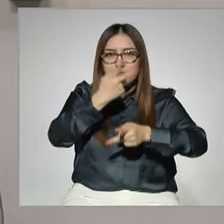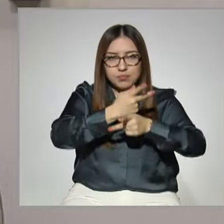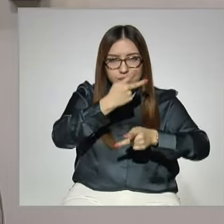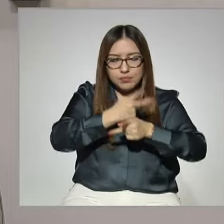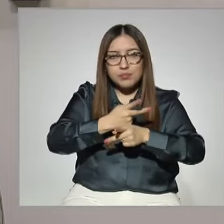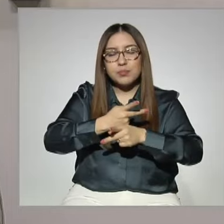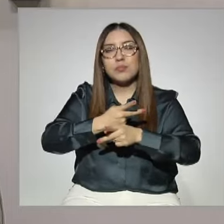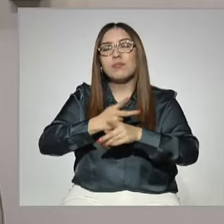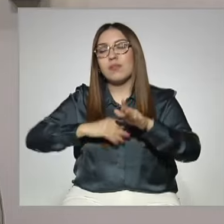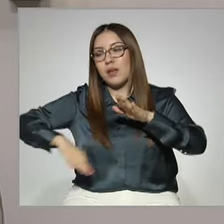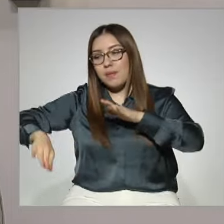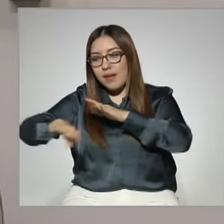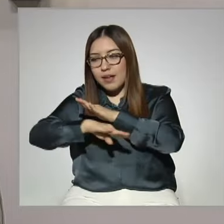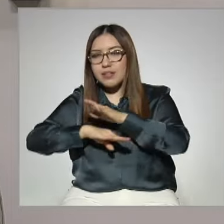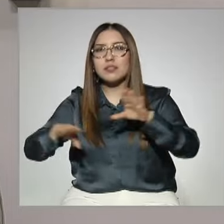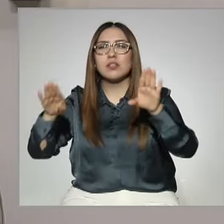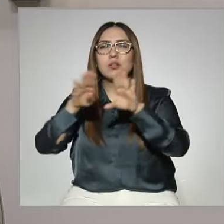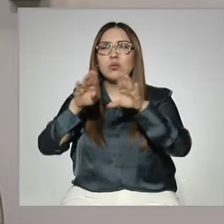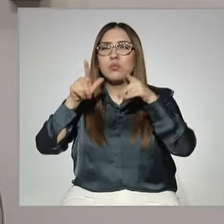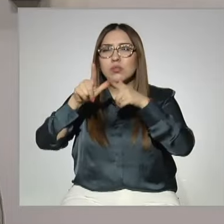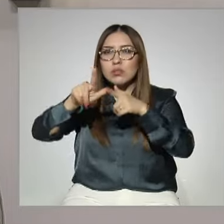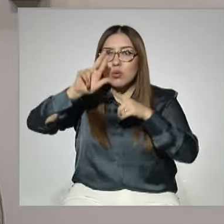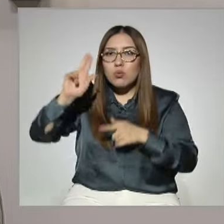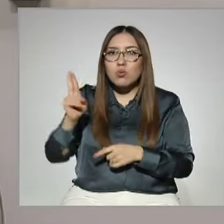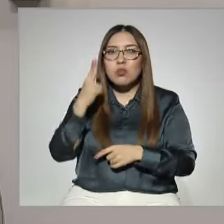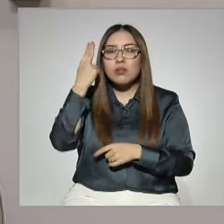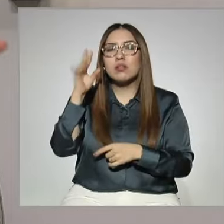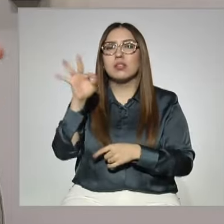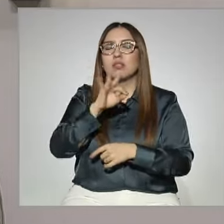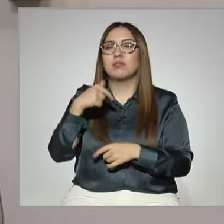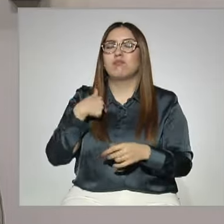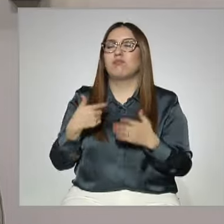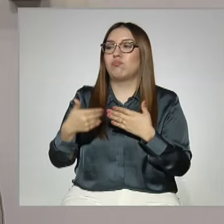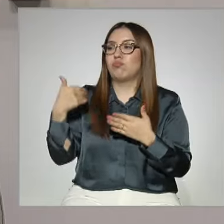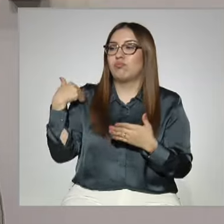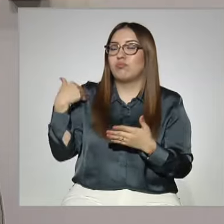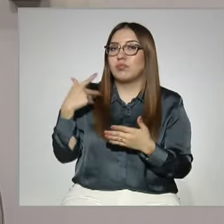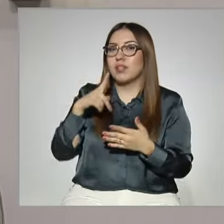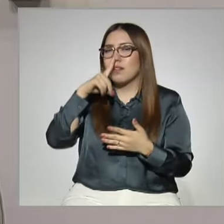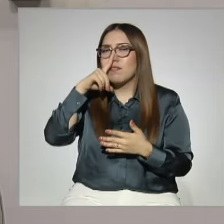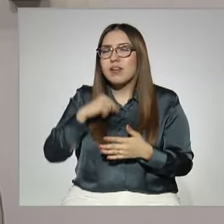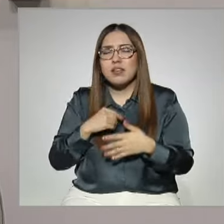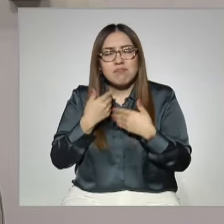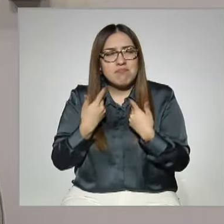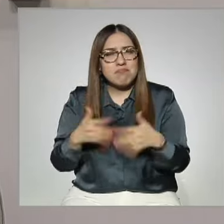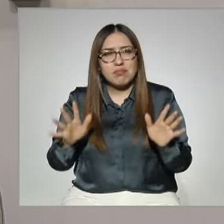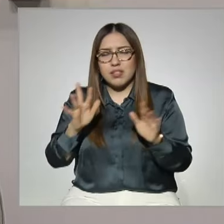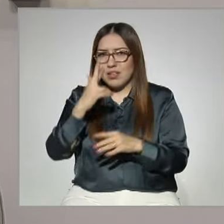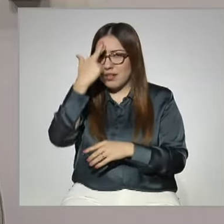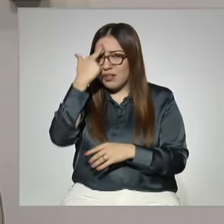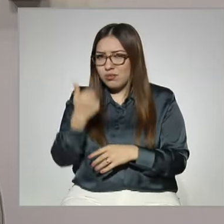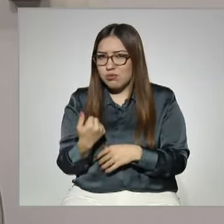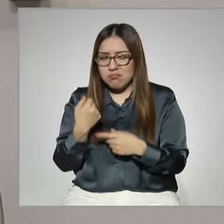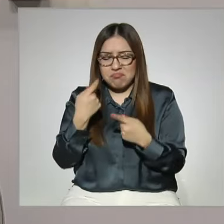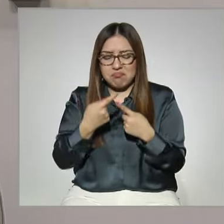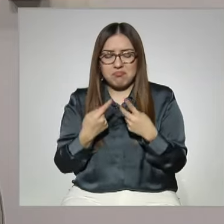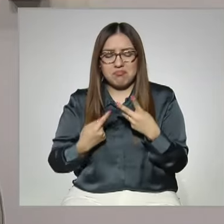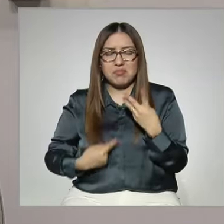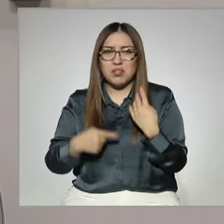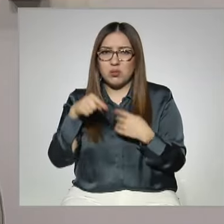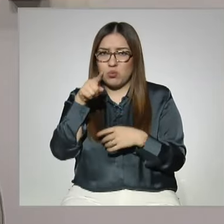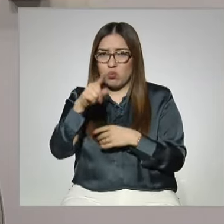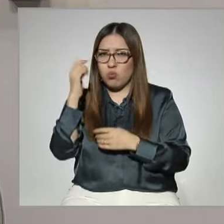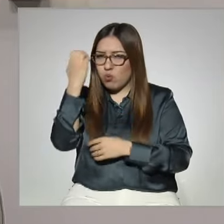educación básica, media superior. Si por alguna razón, la que ustedes quieran, interrumpieron su